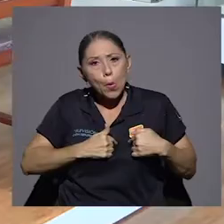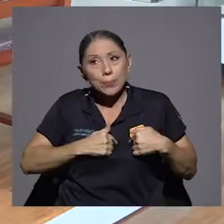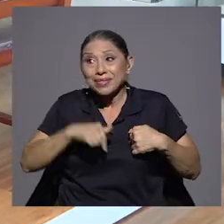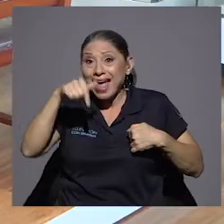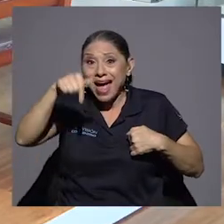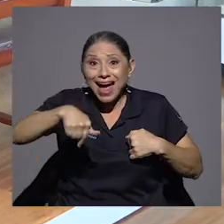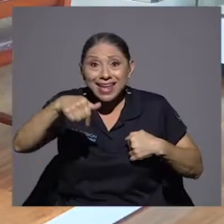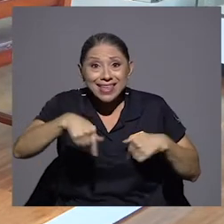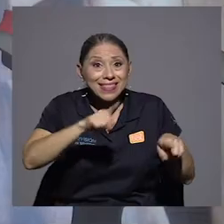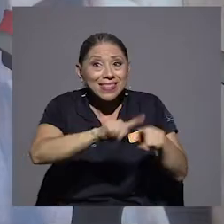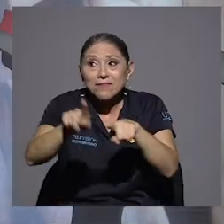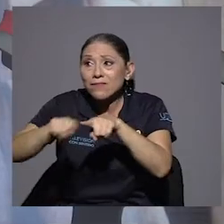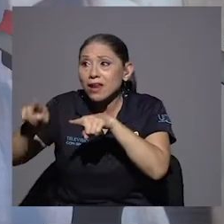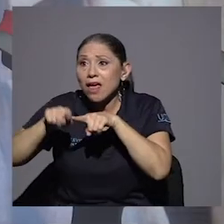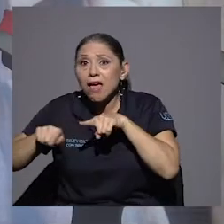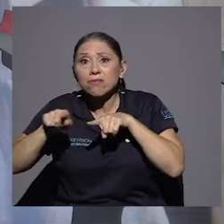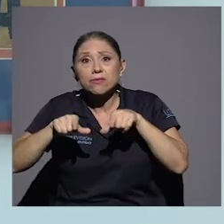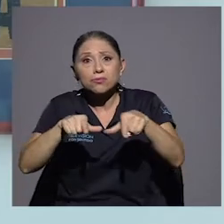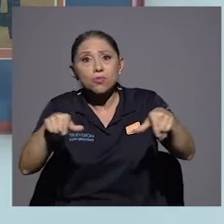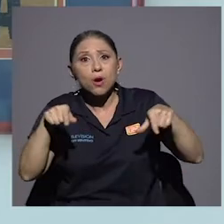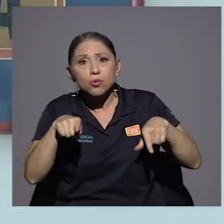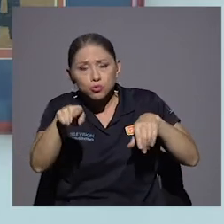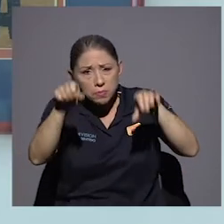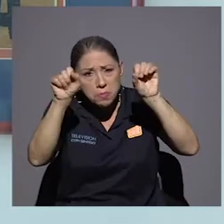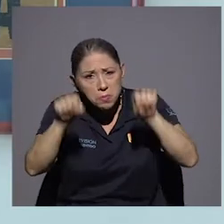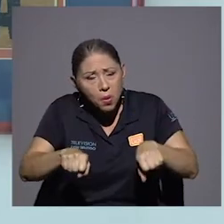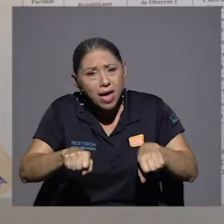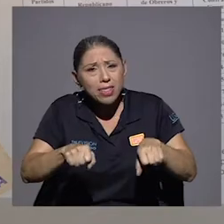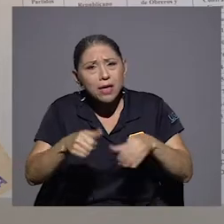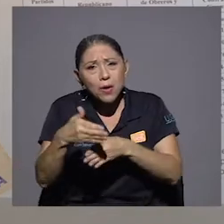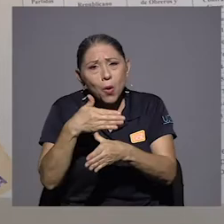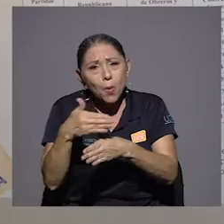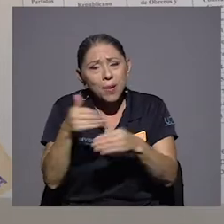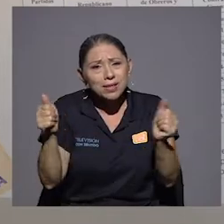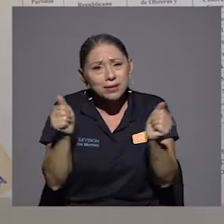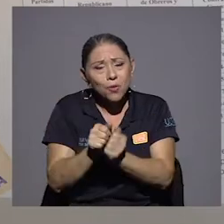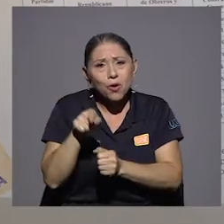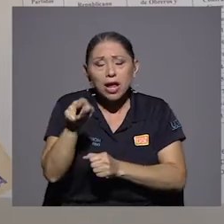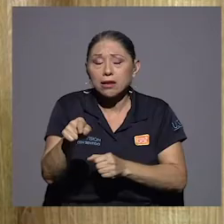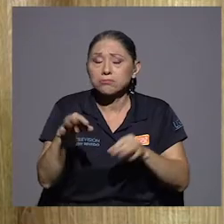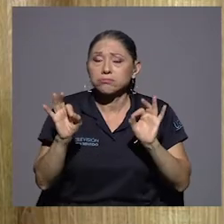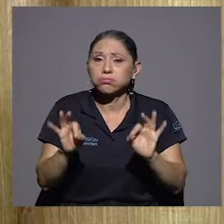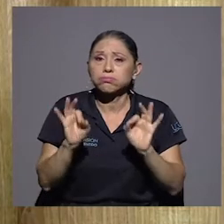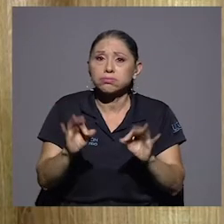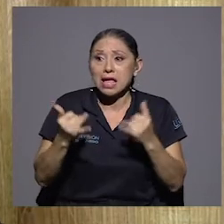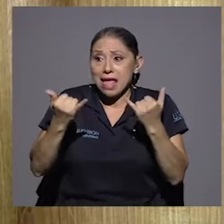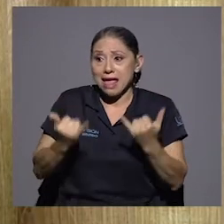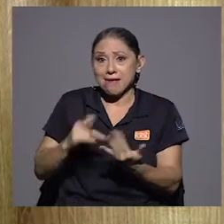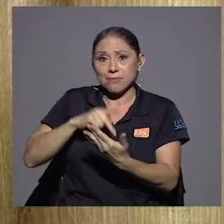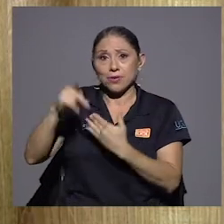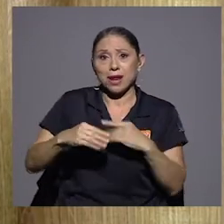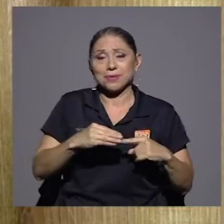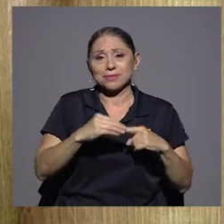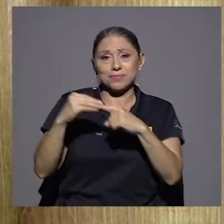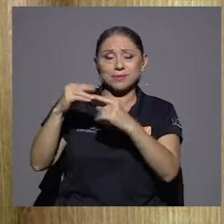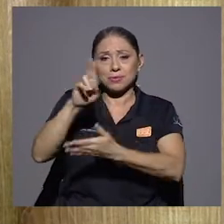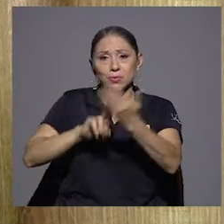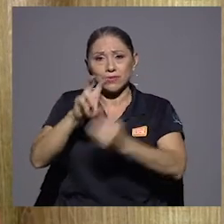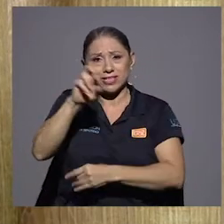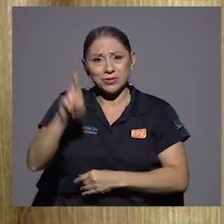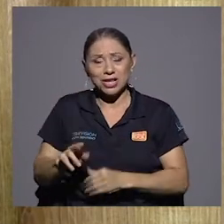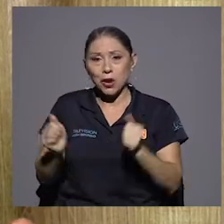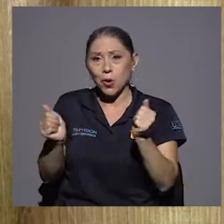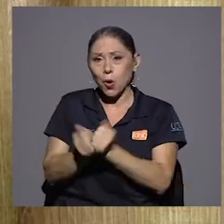diferentes epicentros donde usted va a poder compartir con él de primera línea. Y estamos en este programa de especiales Universidad de Costa Rica,